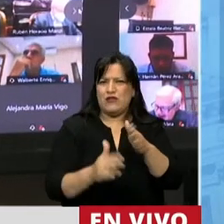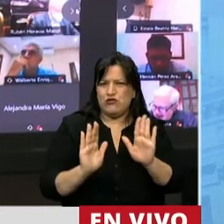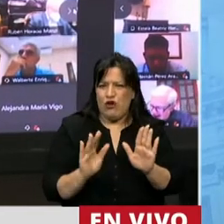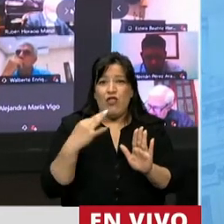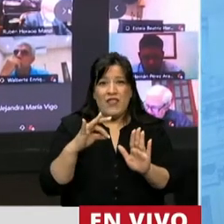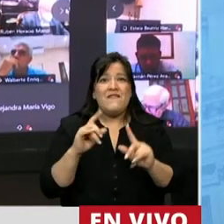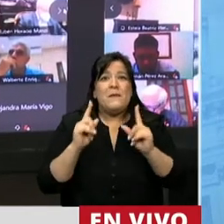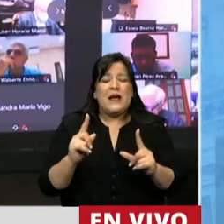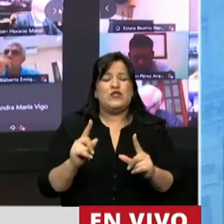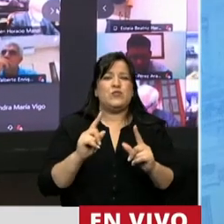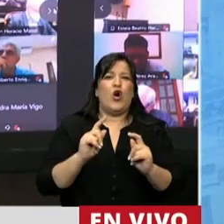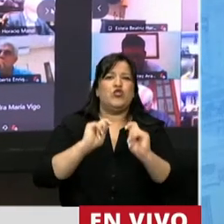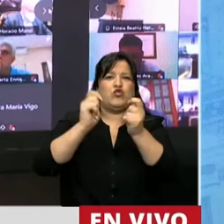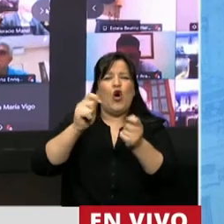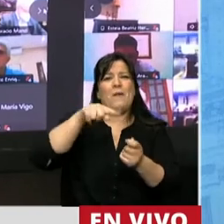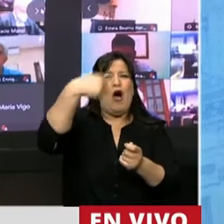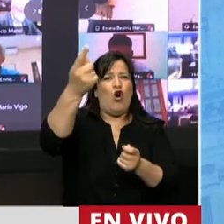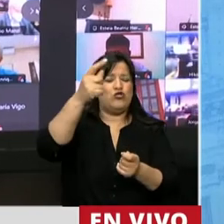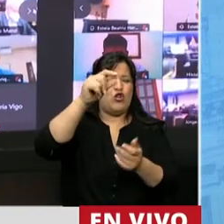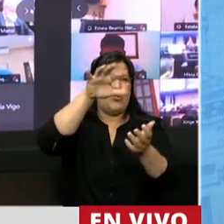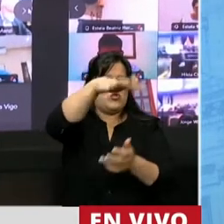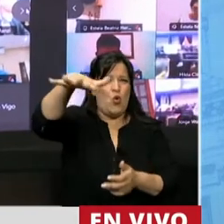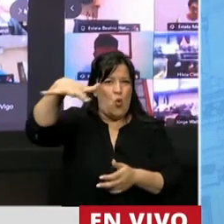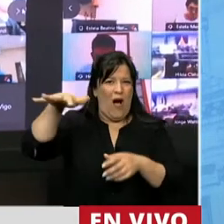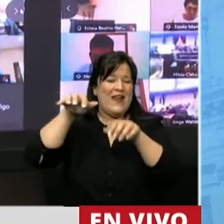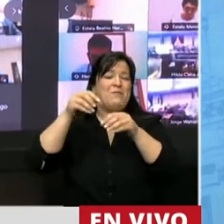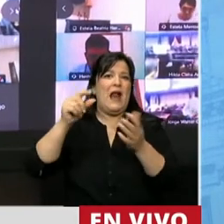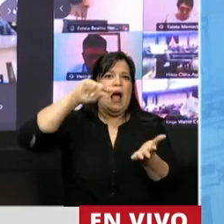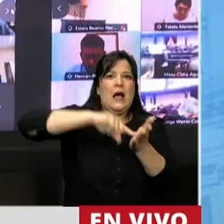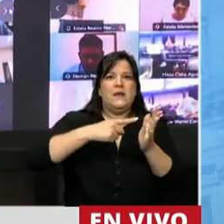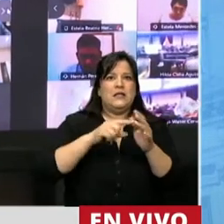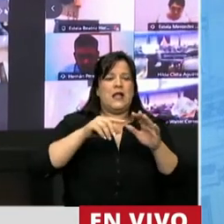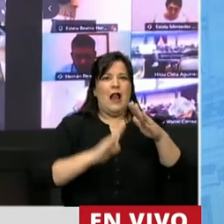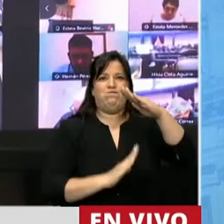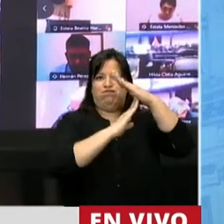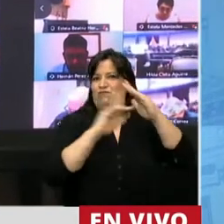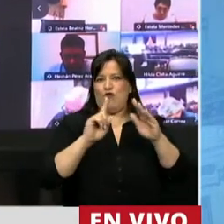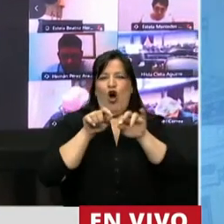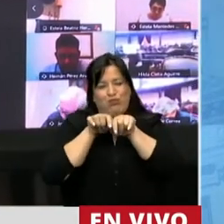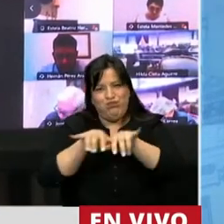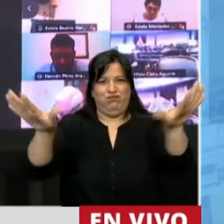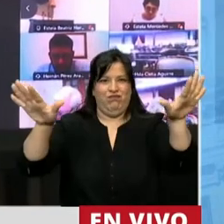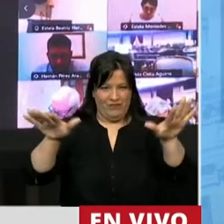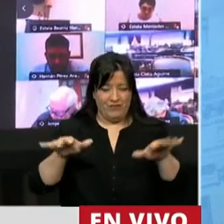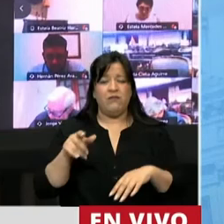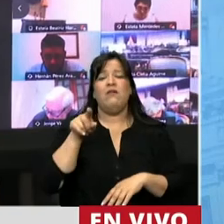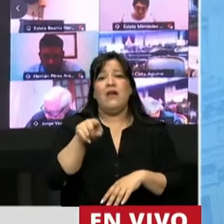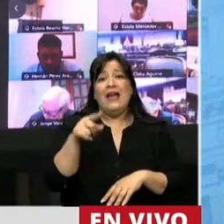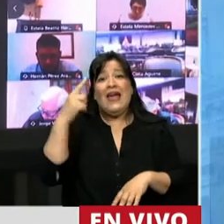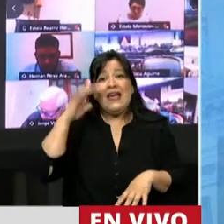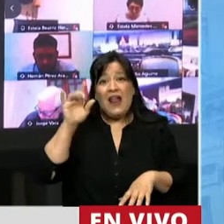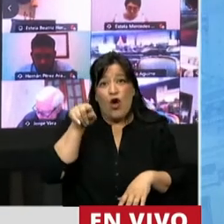relocalización y descentralización de la que hablábamos recién. Yo creo que esto